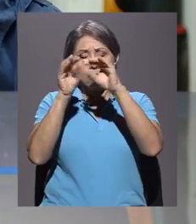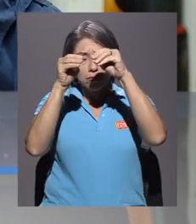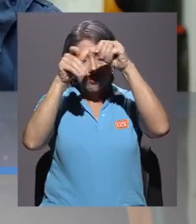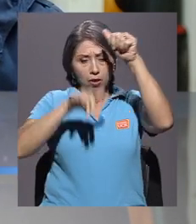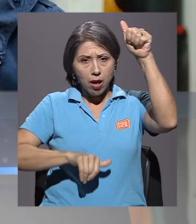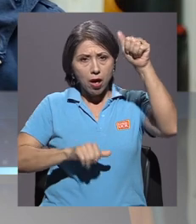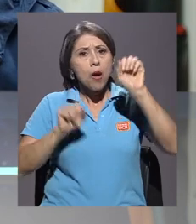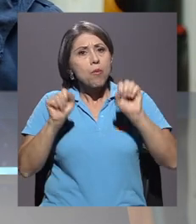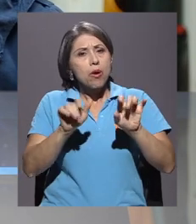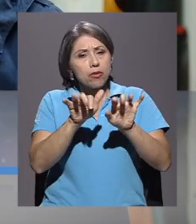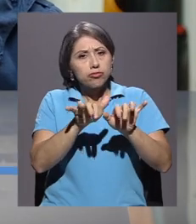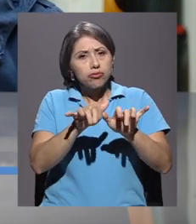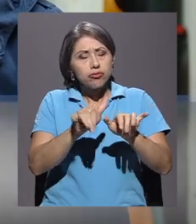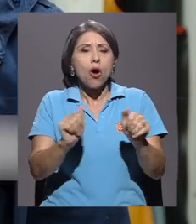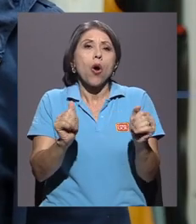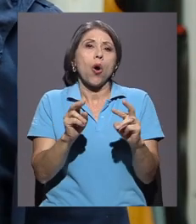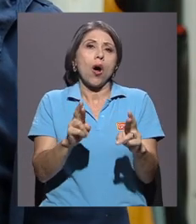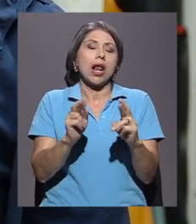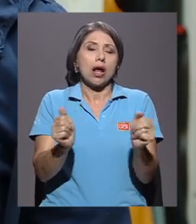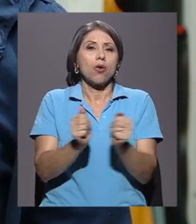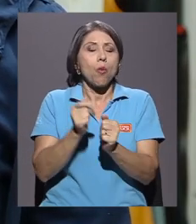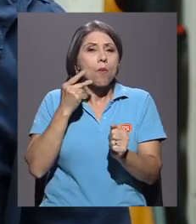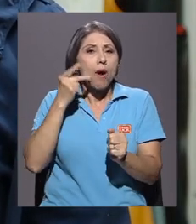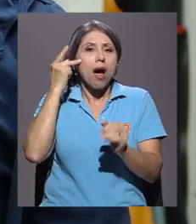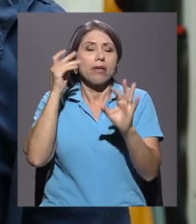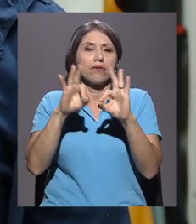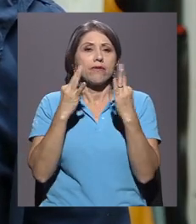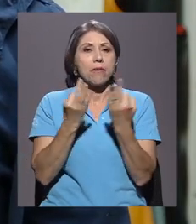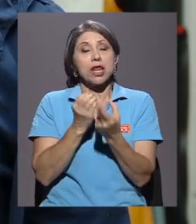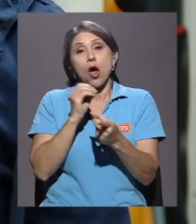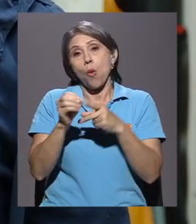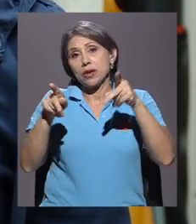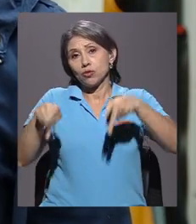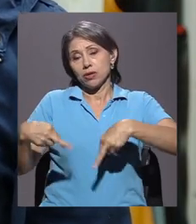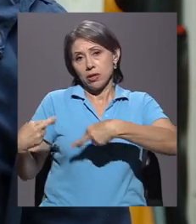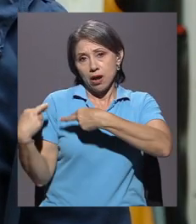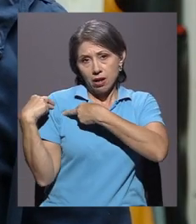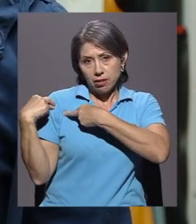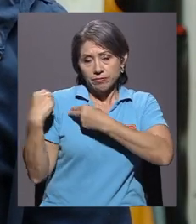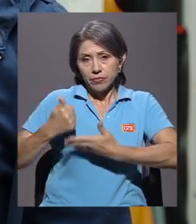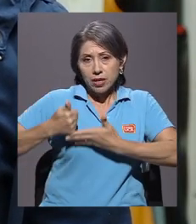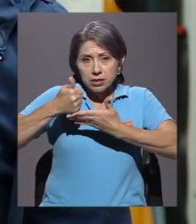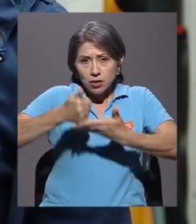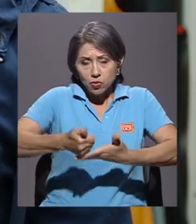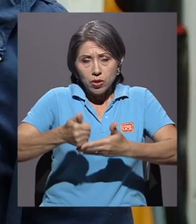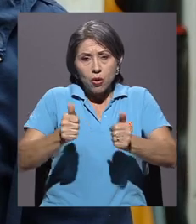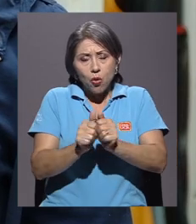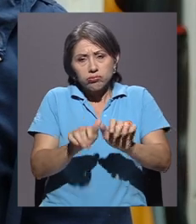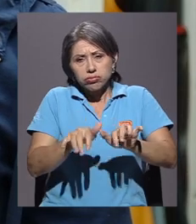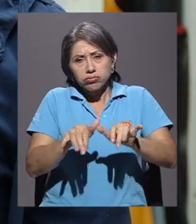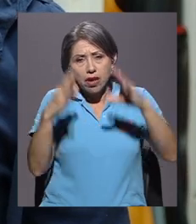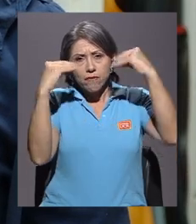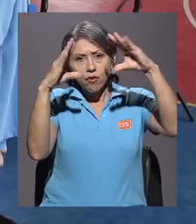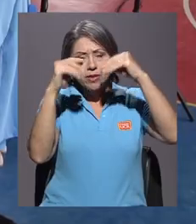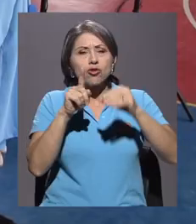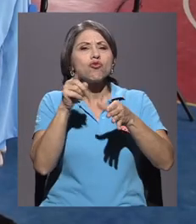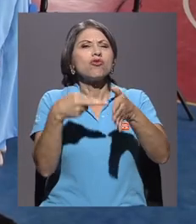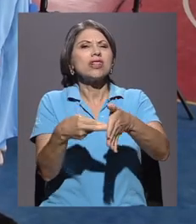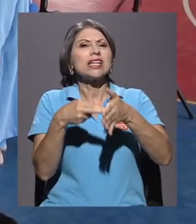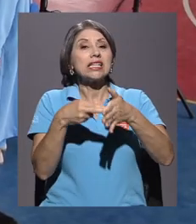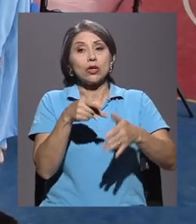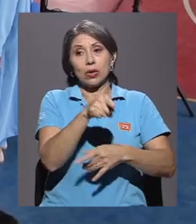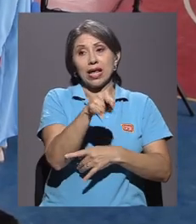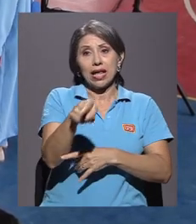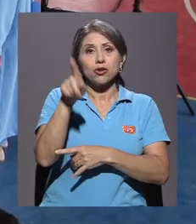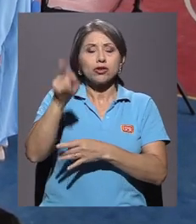su padre de familia o tutor encargado, que les ayude a llenar toda la información. Y uno de los requisitos que solicitamos es que ellos tengan que